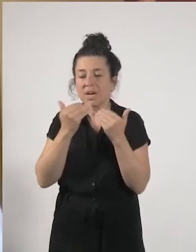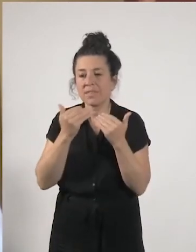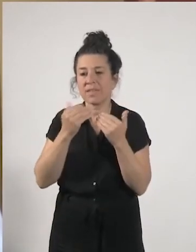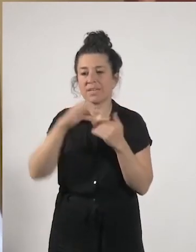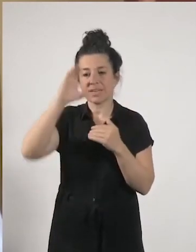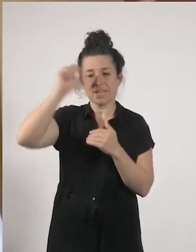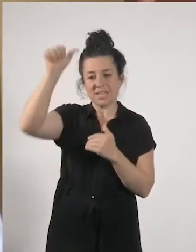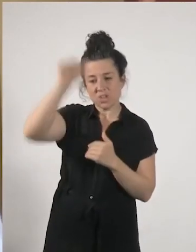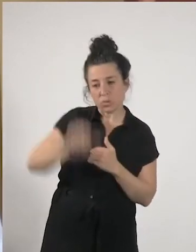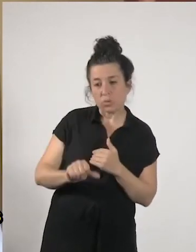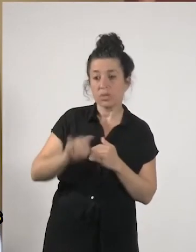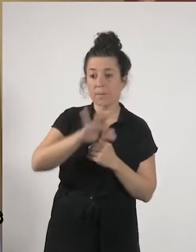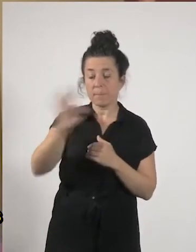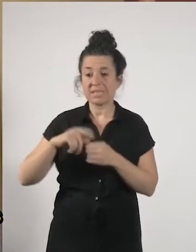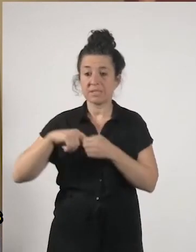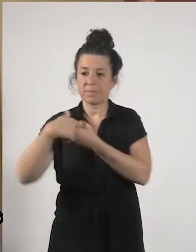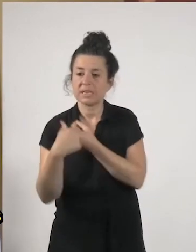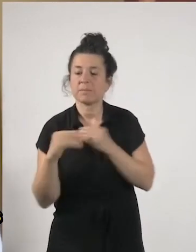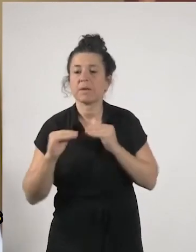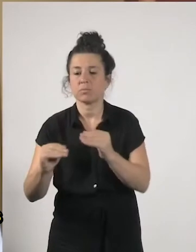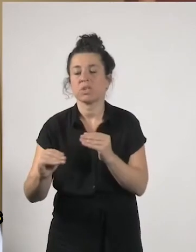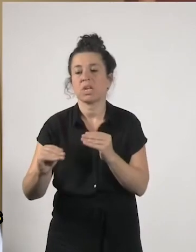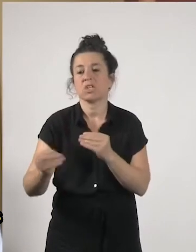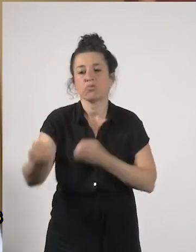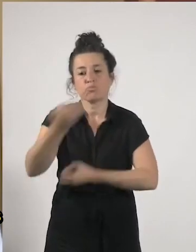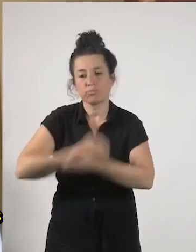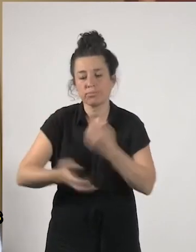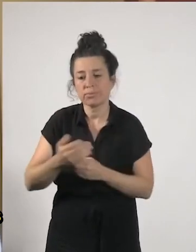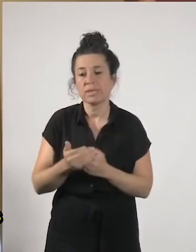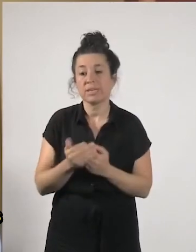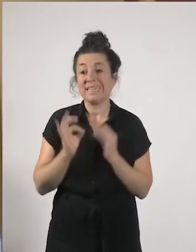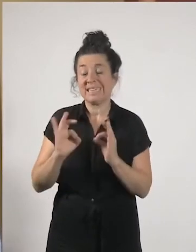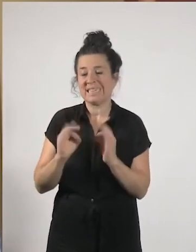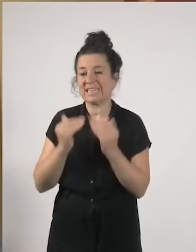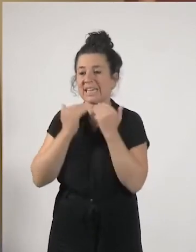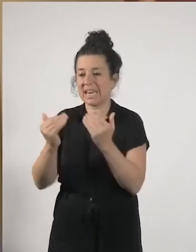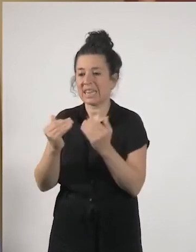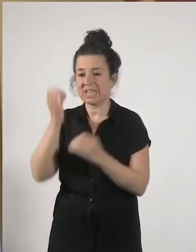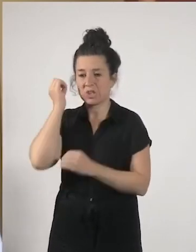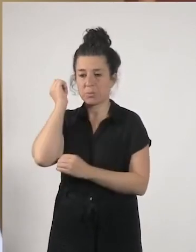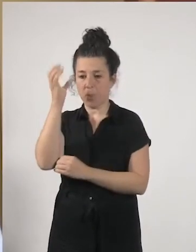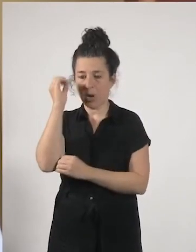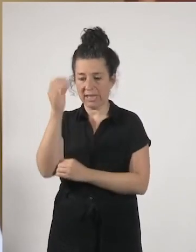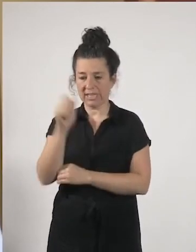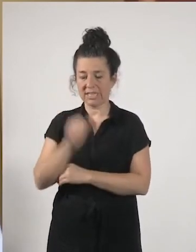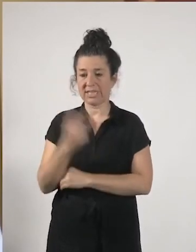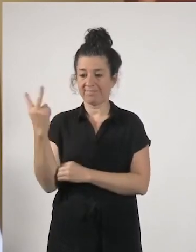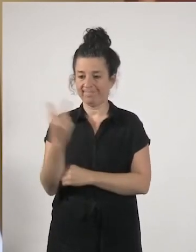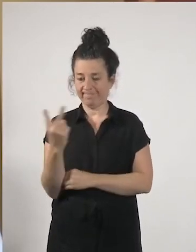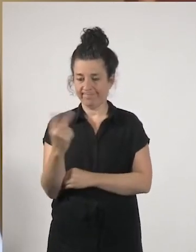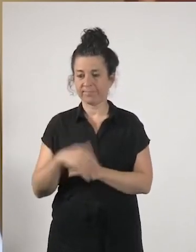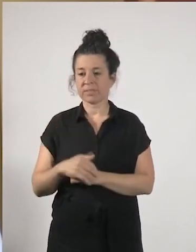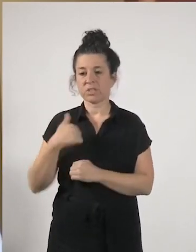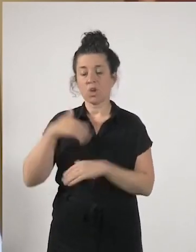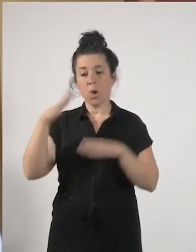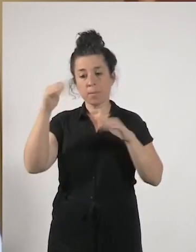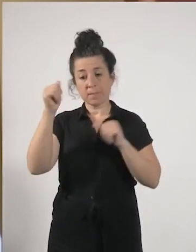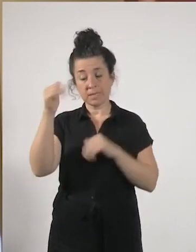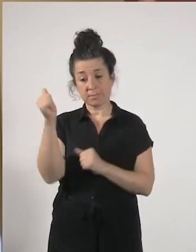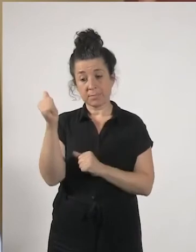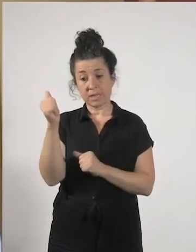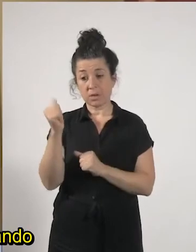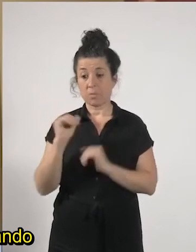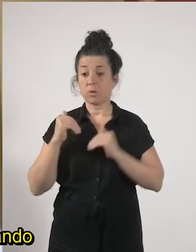con vuestras intervenciones y sobre todo muchísimas gracias a nuestras ponentes yo me despido aquí la siguiente cita será la primera semana